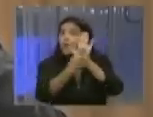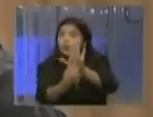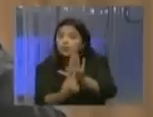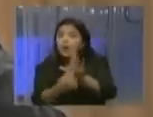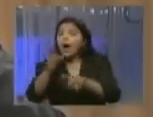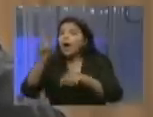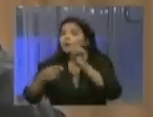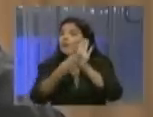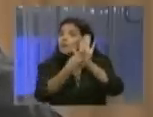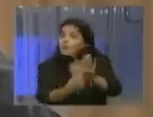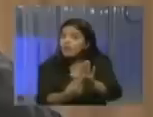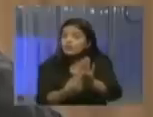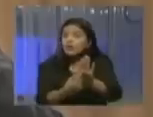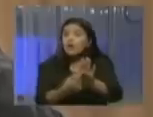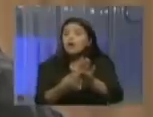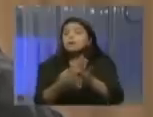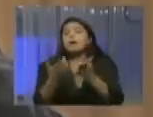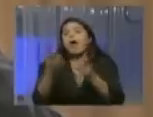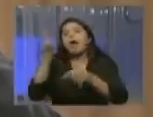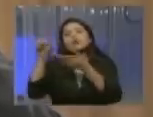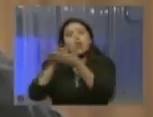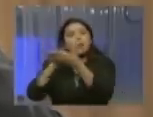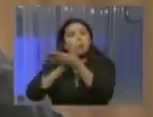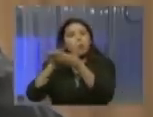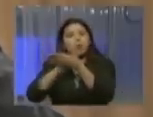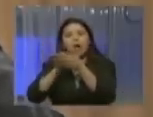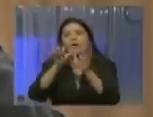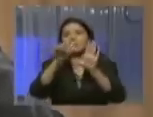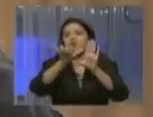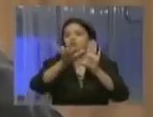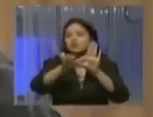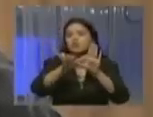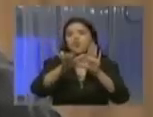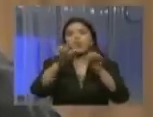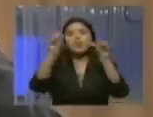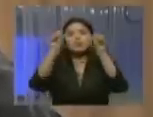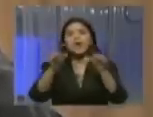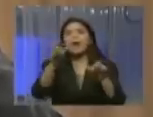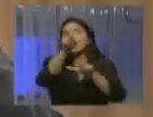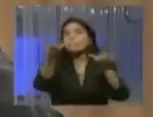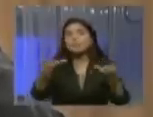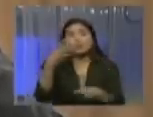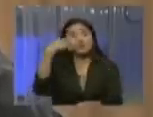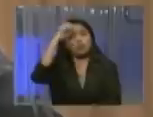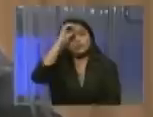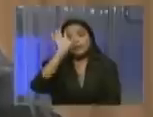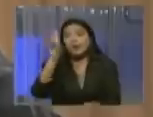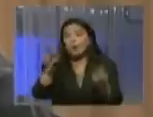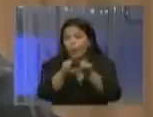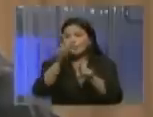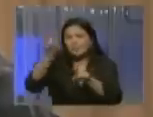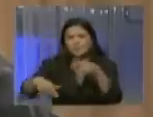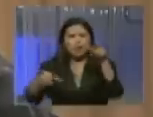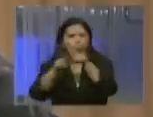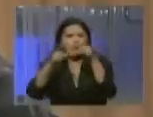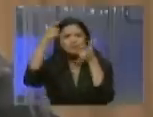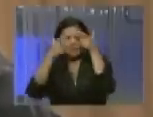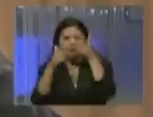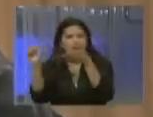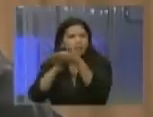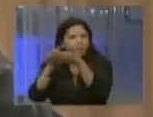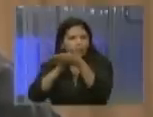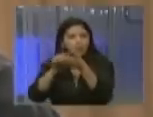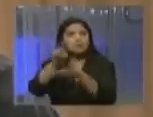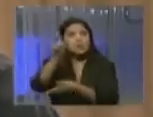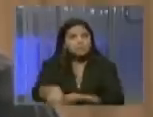que de hecho están o han sido borradas de YouTube, de todos los sistemas, para que la gente no se entere. Sí, igual que las imágenes del Comandante Chávez, que las están borrando,